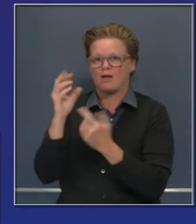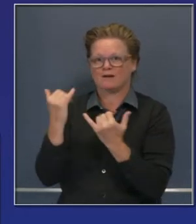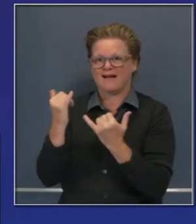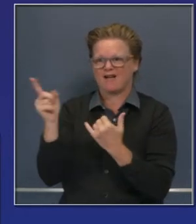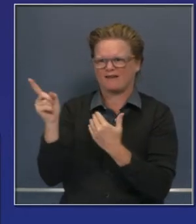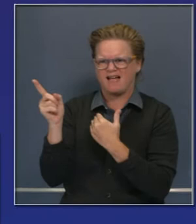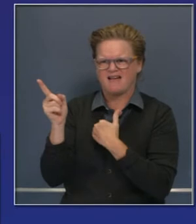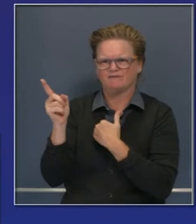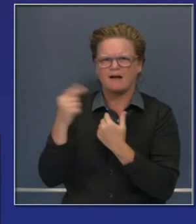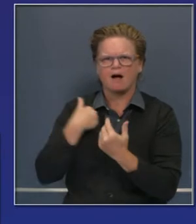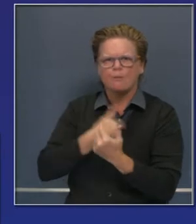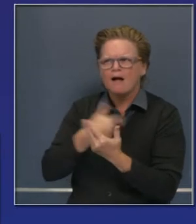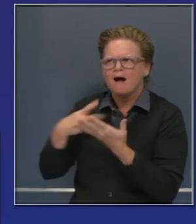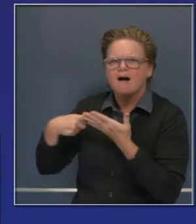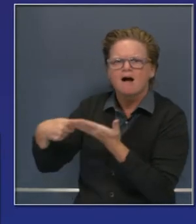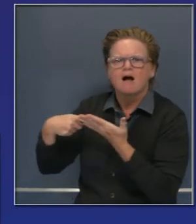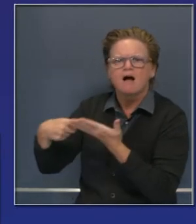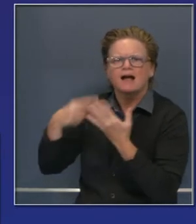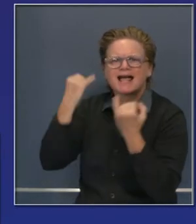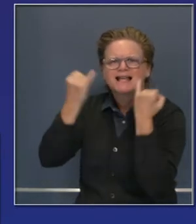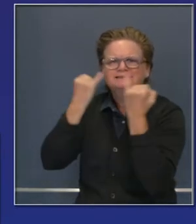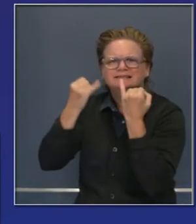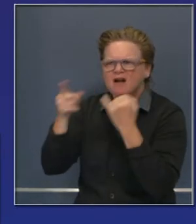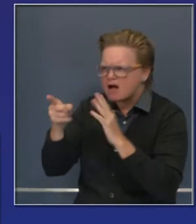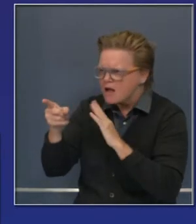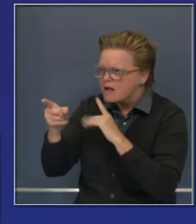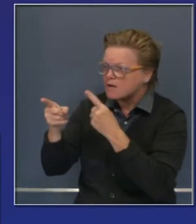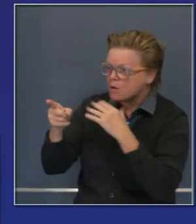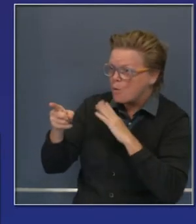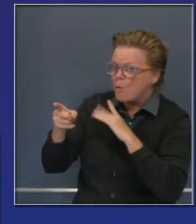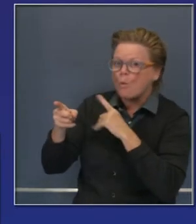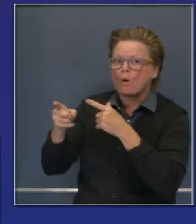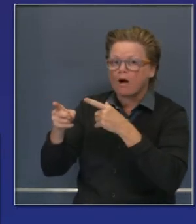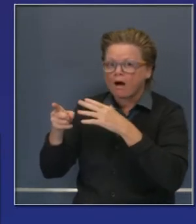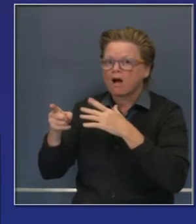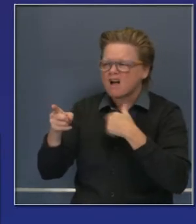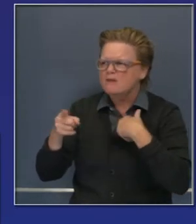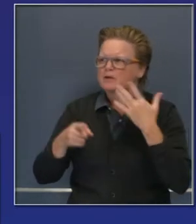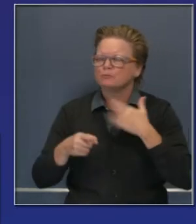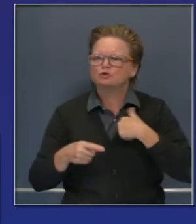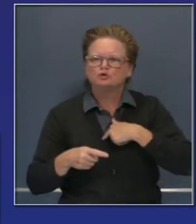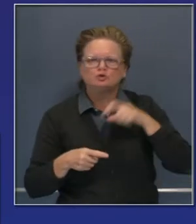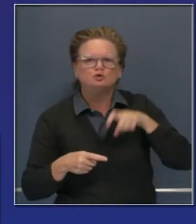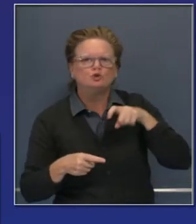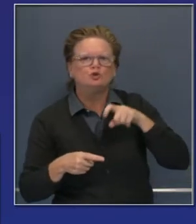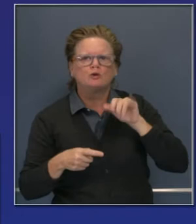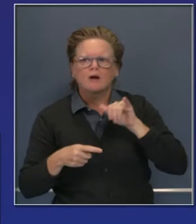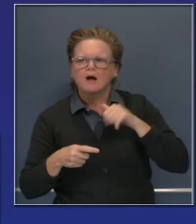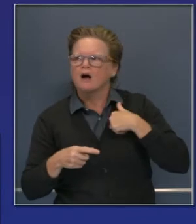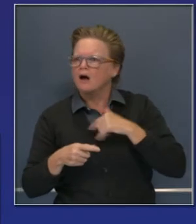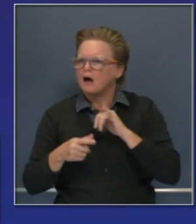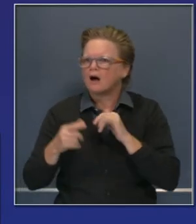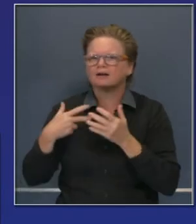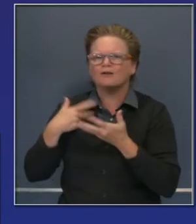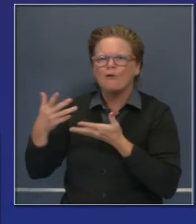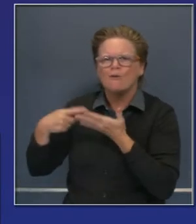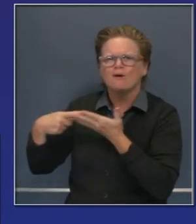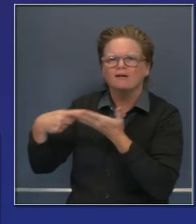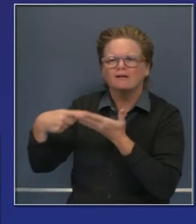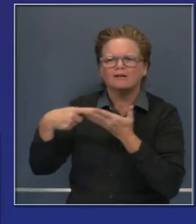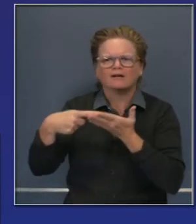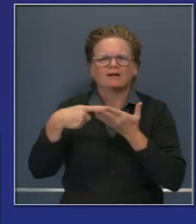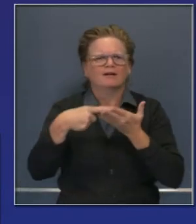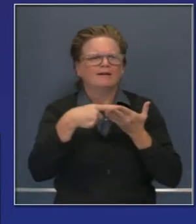ellos, pero hemos podido compartir las mejores prácticas. Hemos hablado con nuestros colegas a lo ancho del país, el